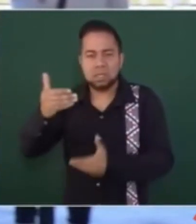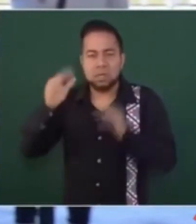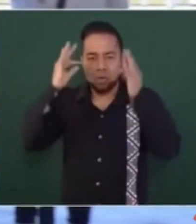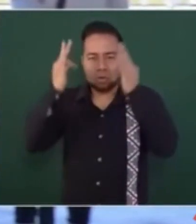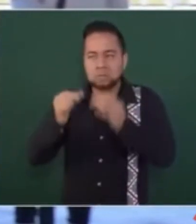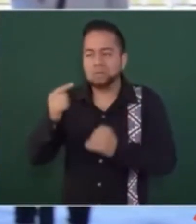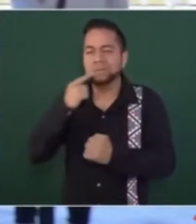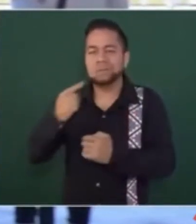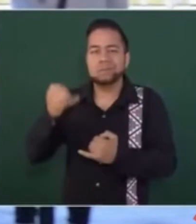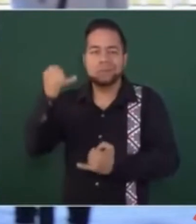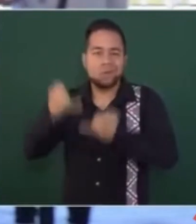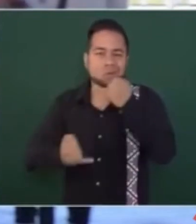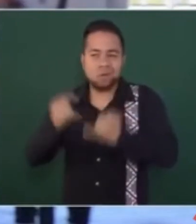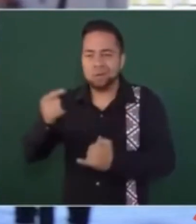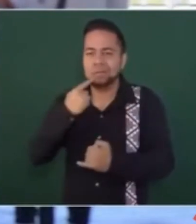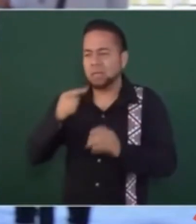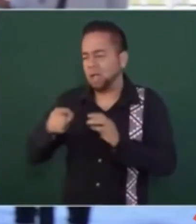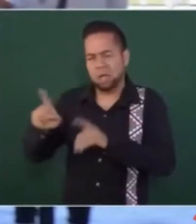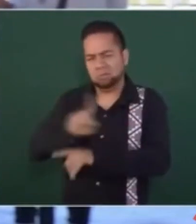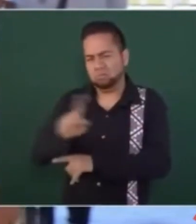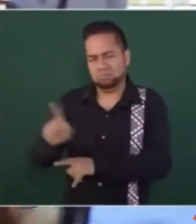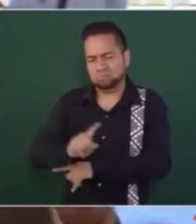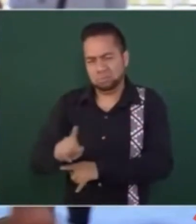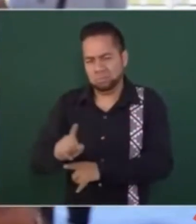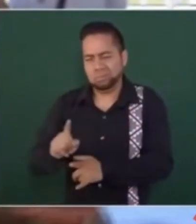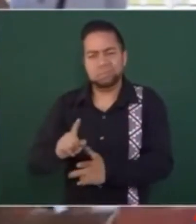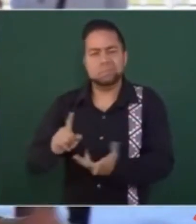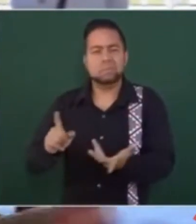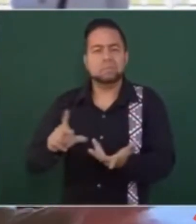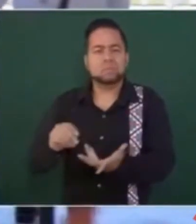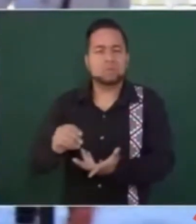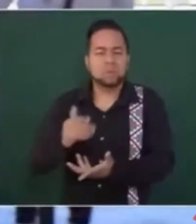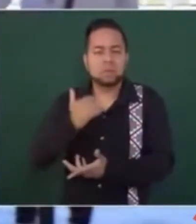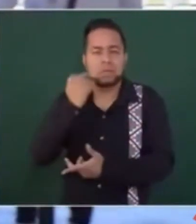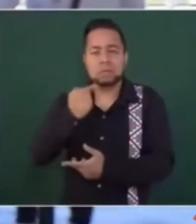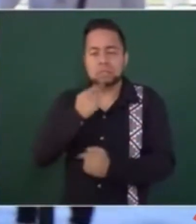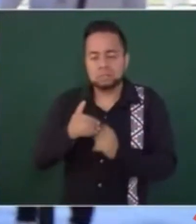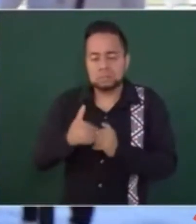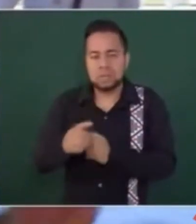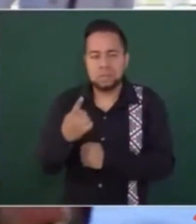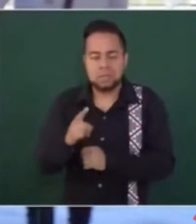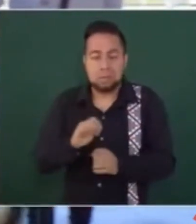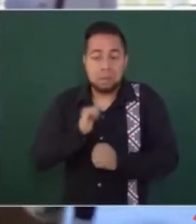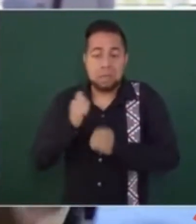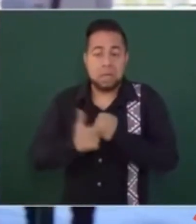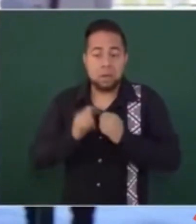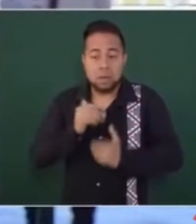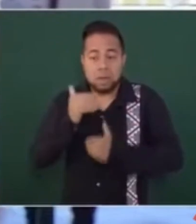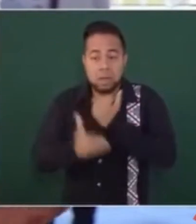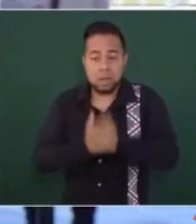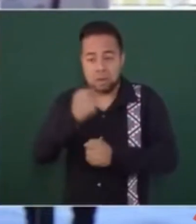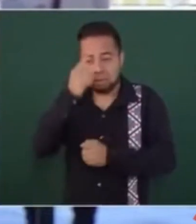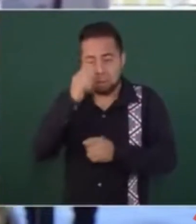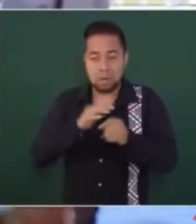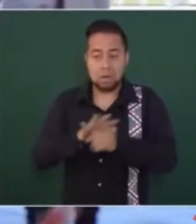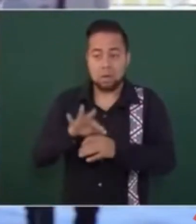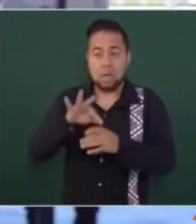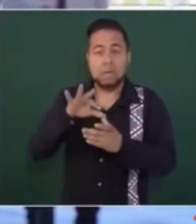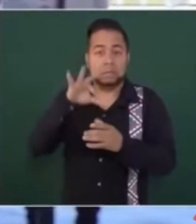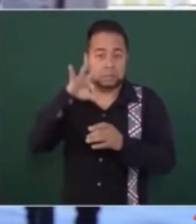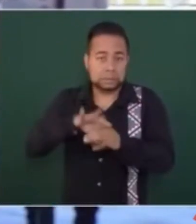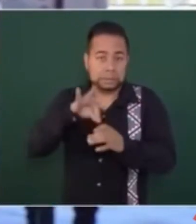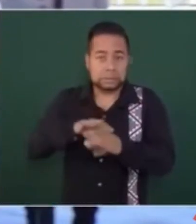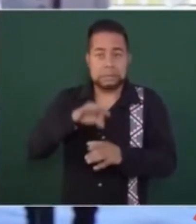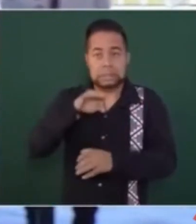un ministro de la corte lo echó abajo. Decía usted que probablemente por estos meses de diciembre ya tenía alguna visualización si